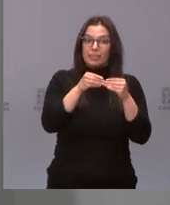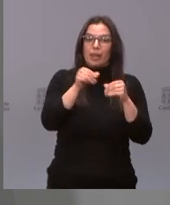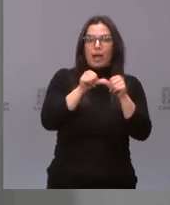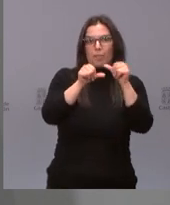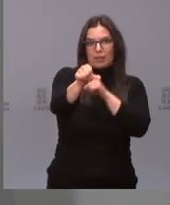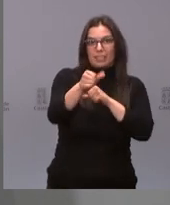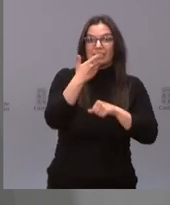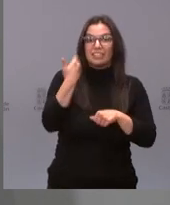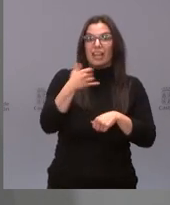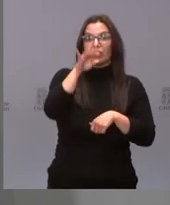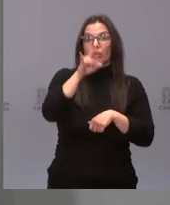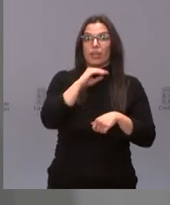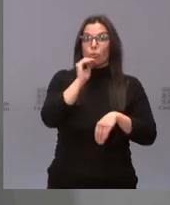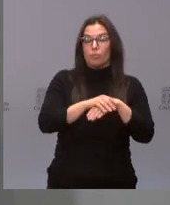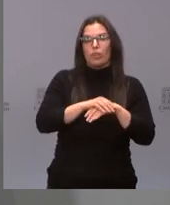van saliendo.